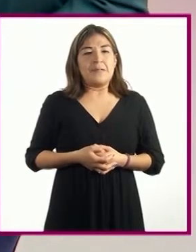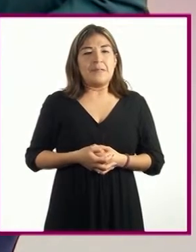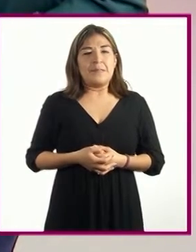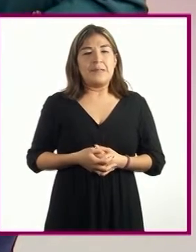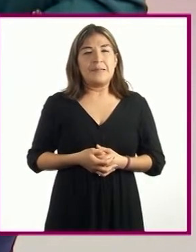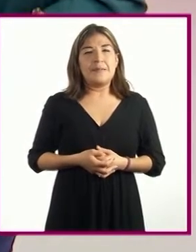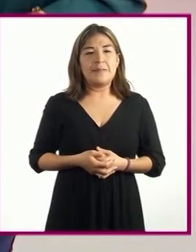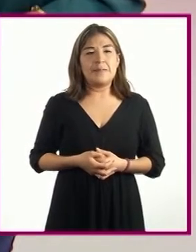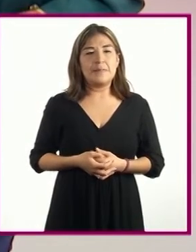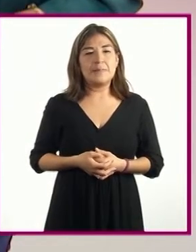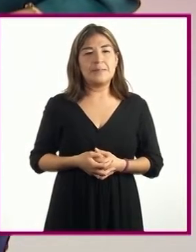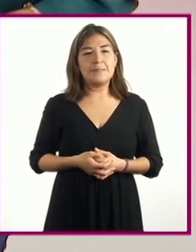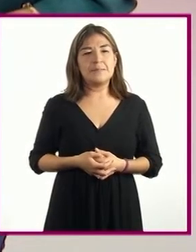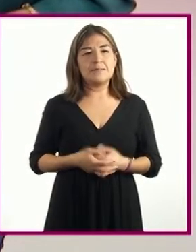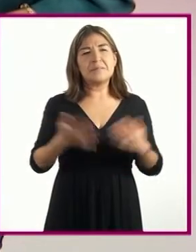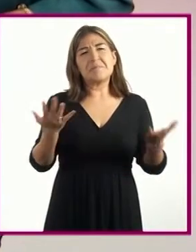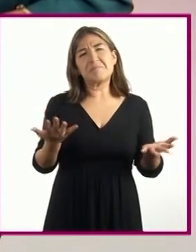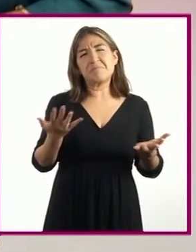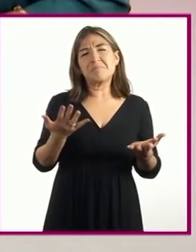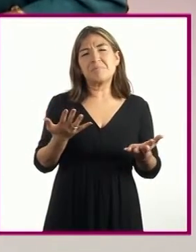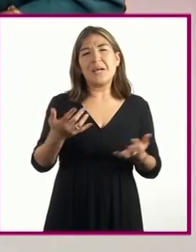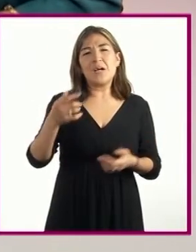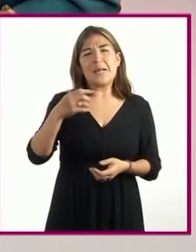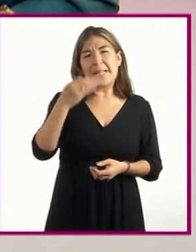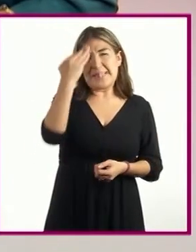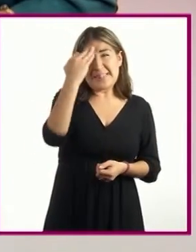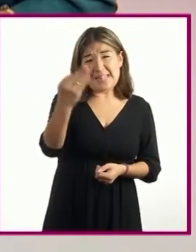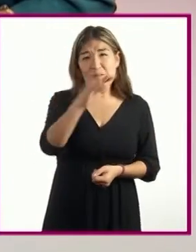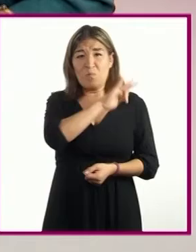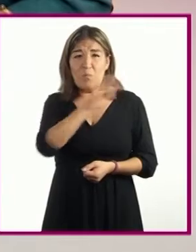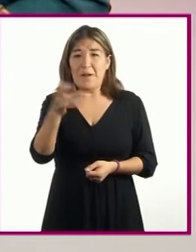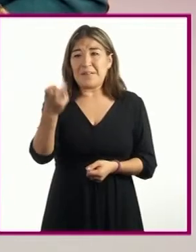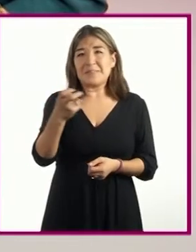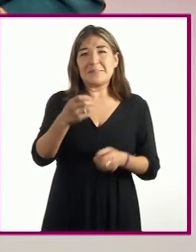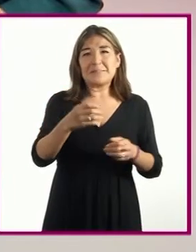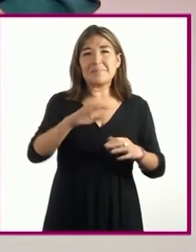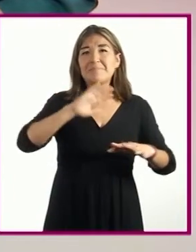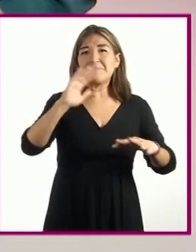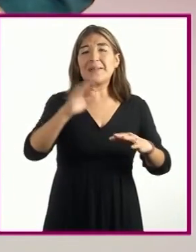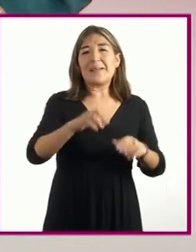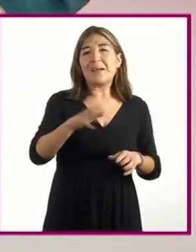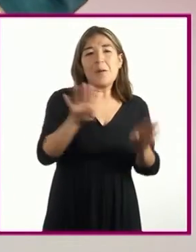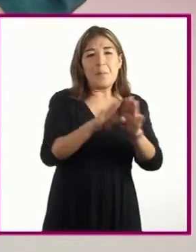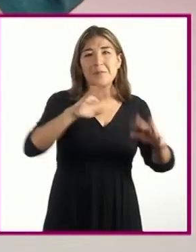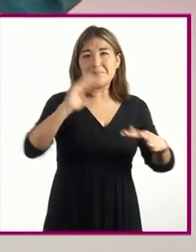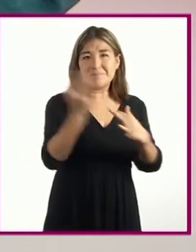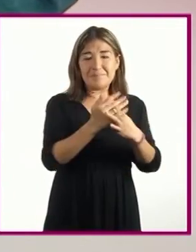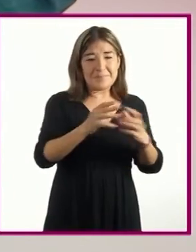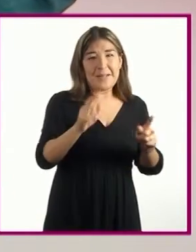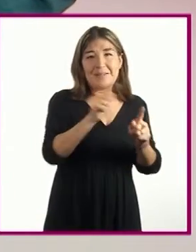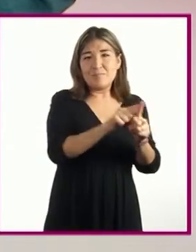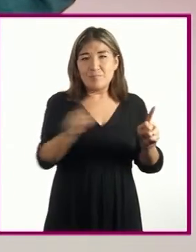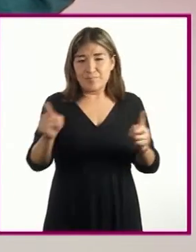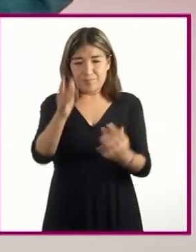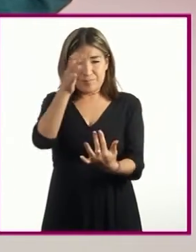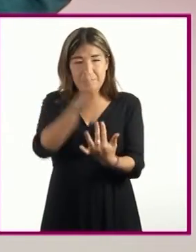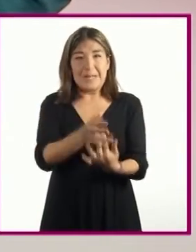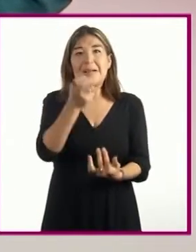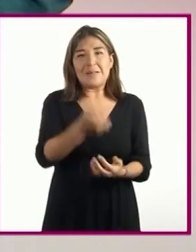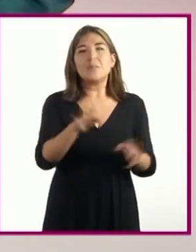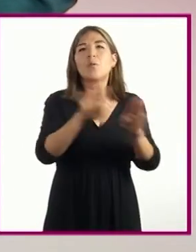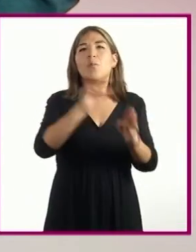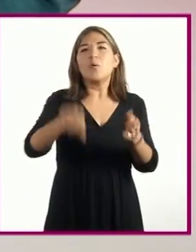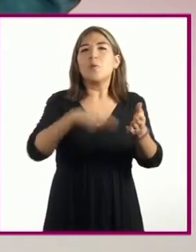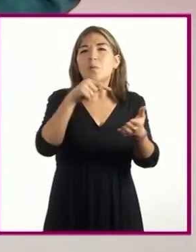la época podría... podría ser la edad media y ahí también podemos crear espacios palaciegos y, claro,